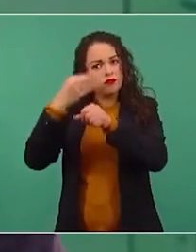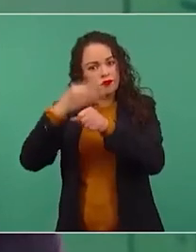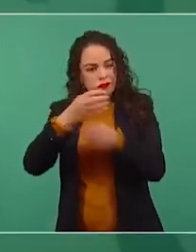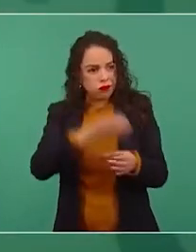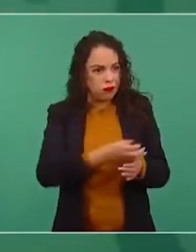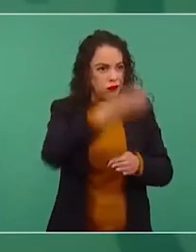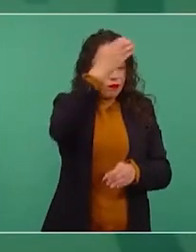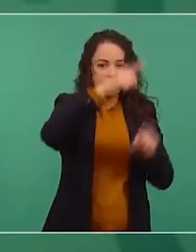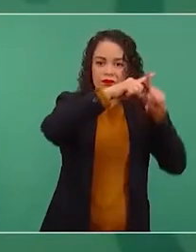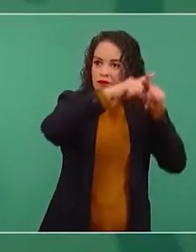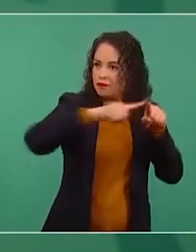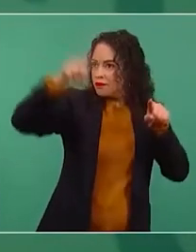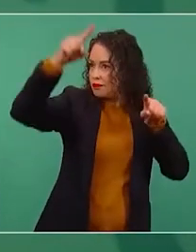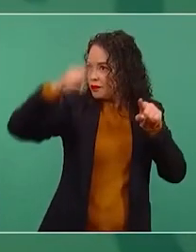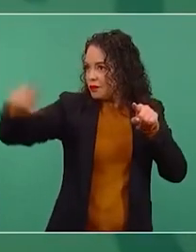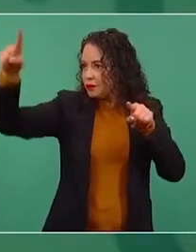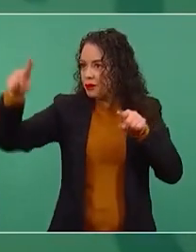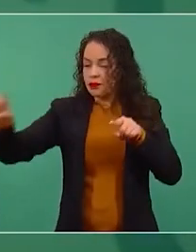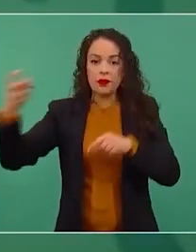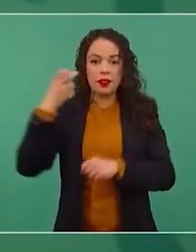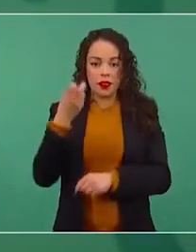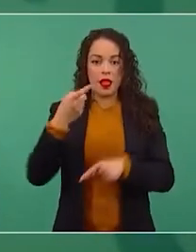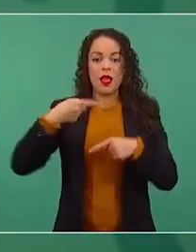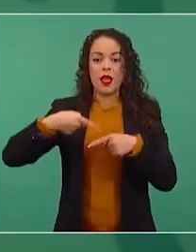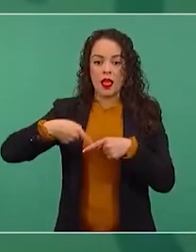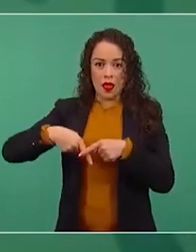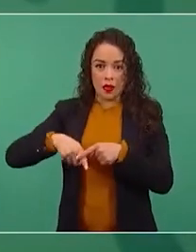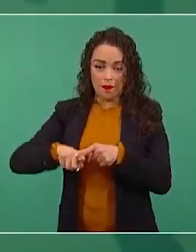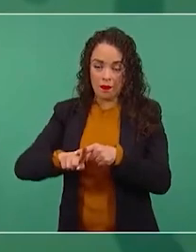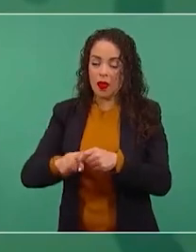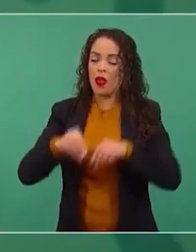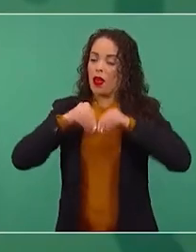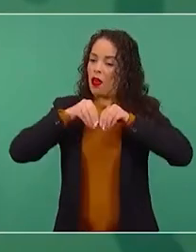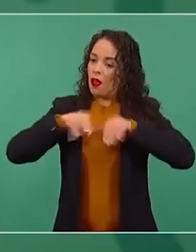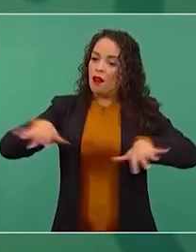y empezó una campaña. Nos vamos a quedar sin luz,